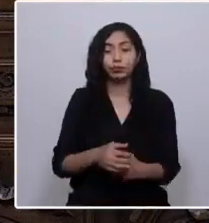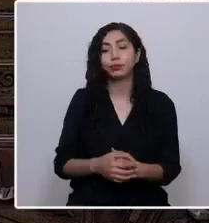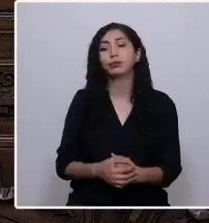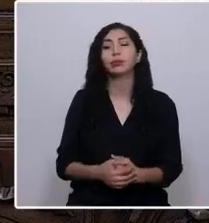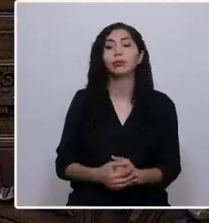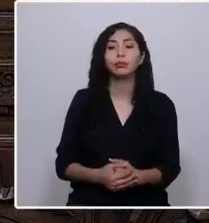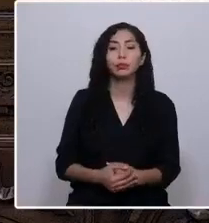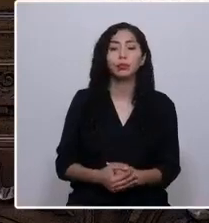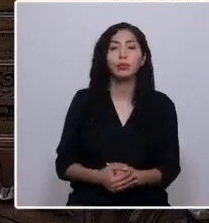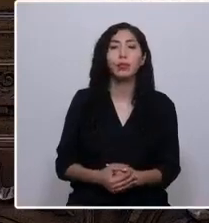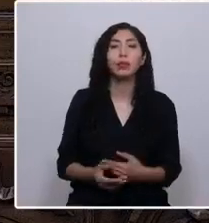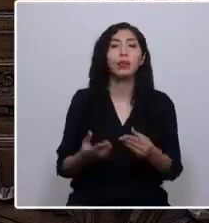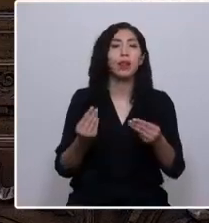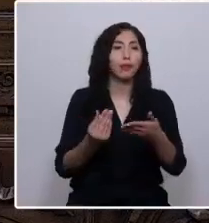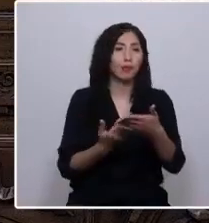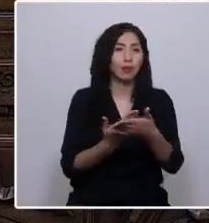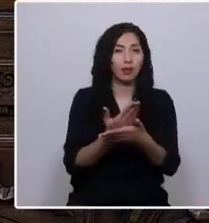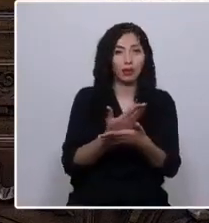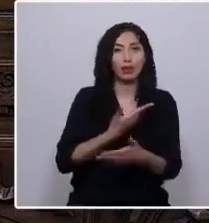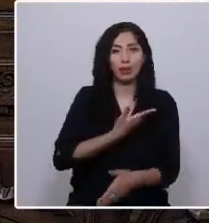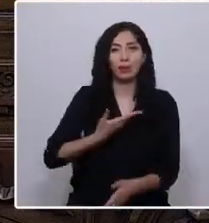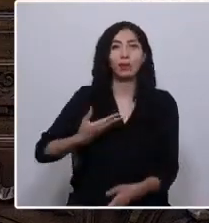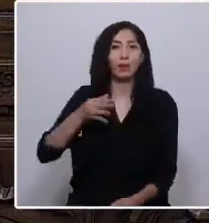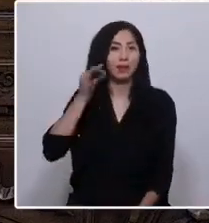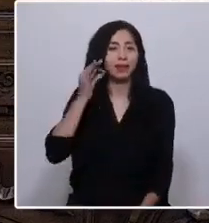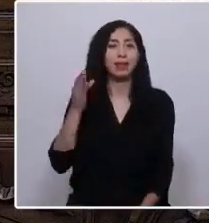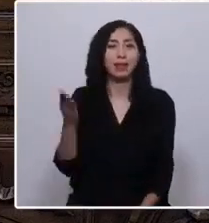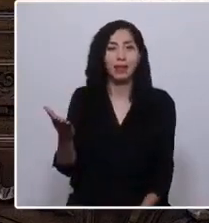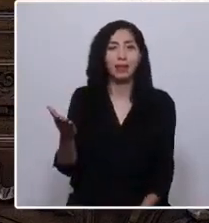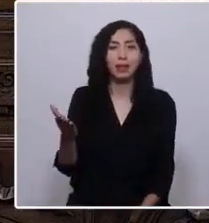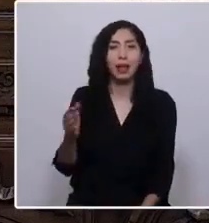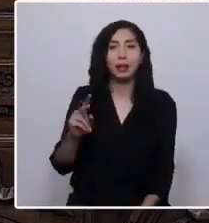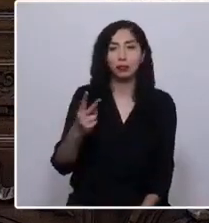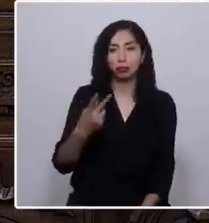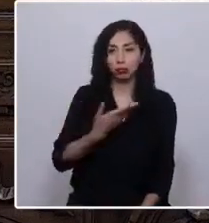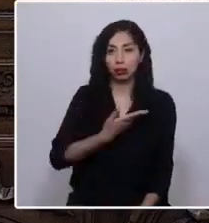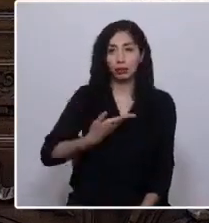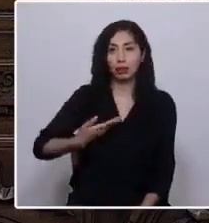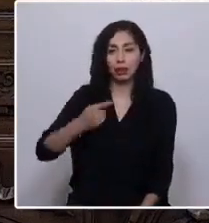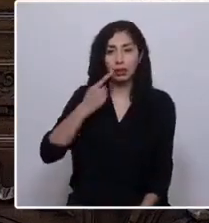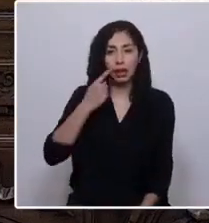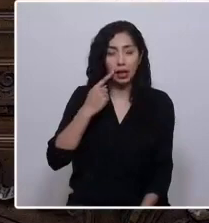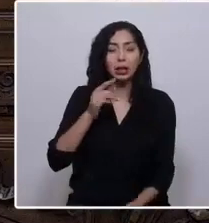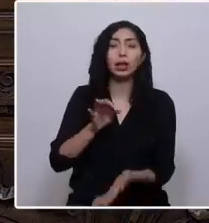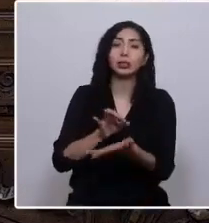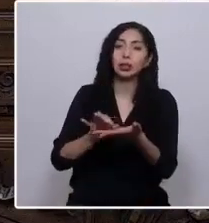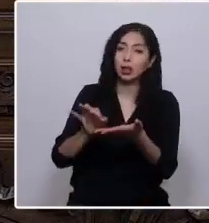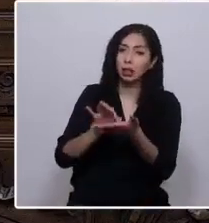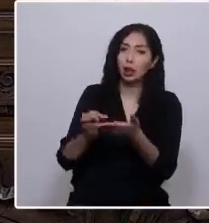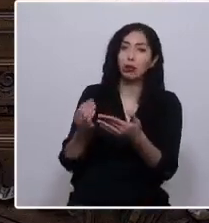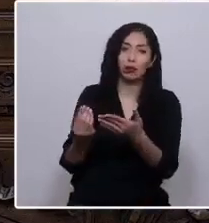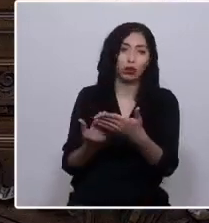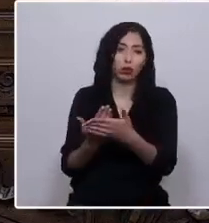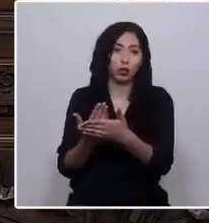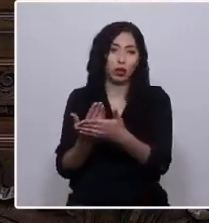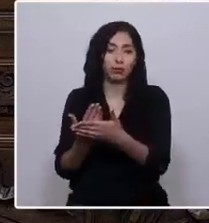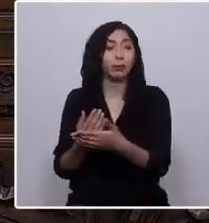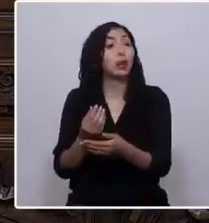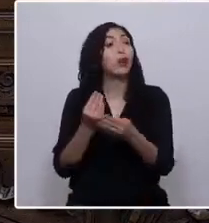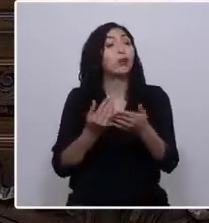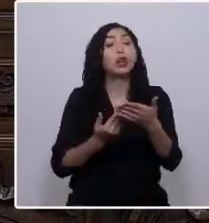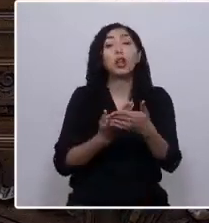Buenos días, señora Presidenta, señor Vicepresidente, señor Secretario. Buenos días,